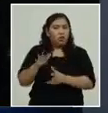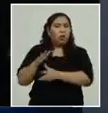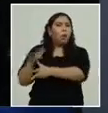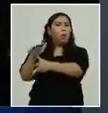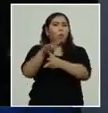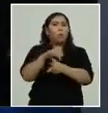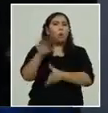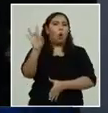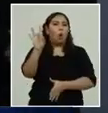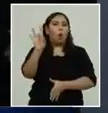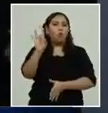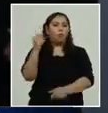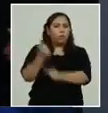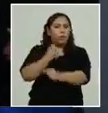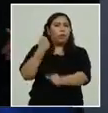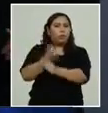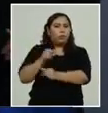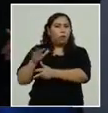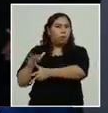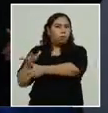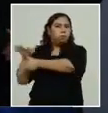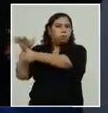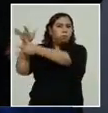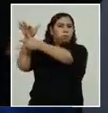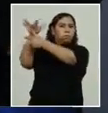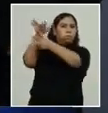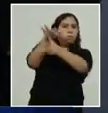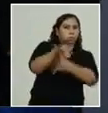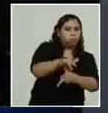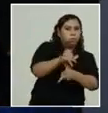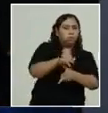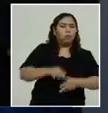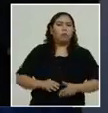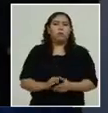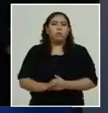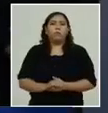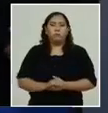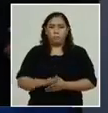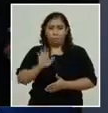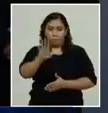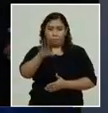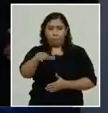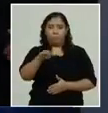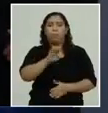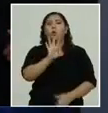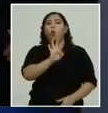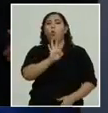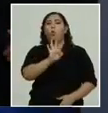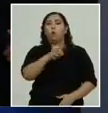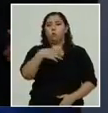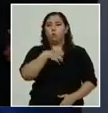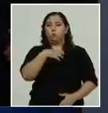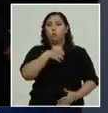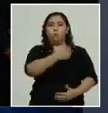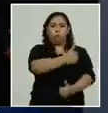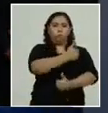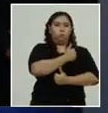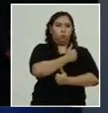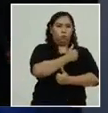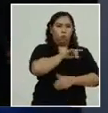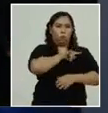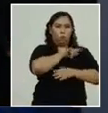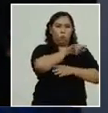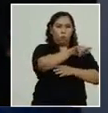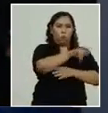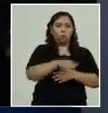helicópteros estamos hablando que cuatro están, son de fuerza aérea y